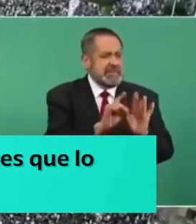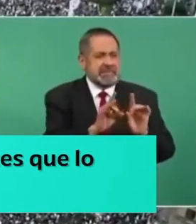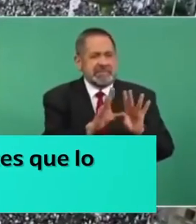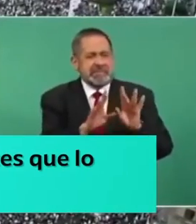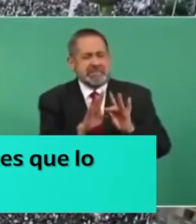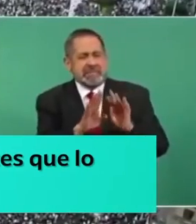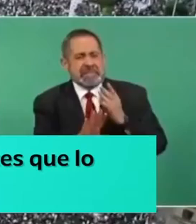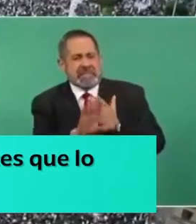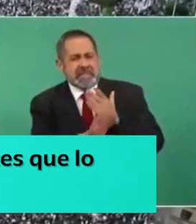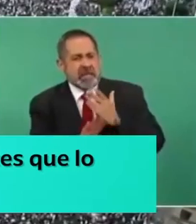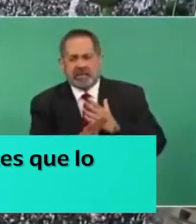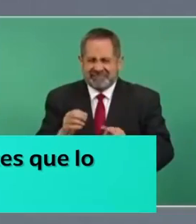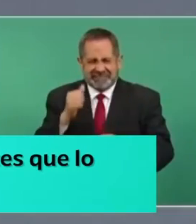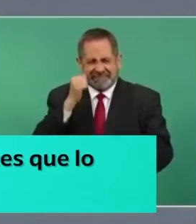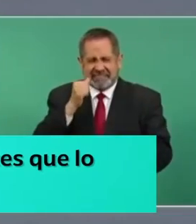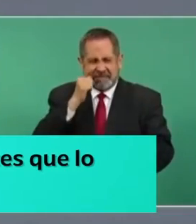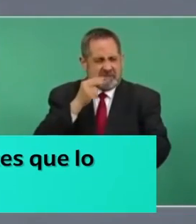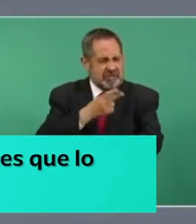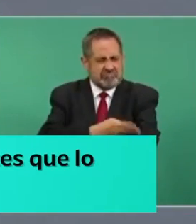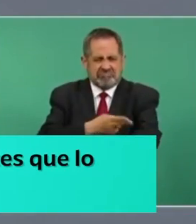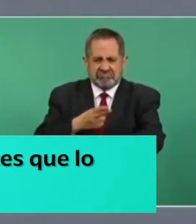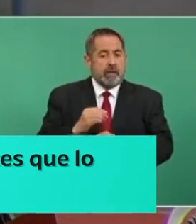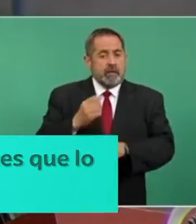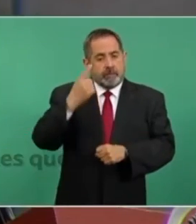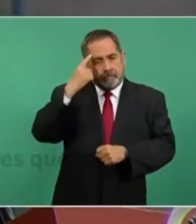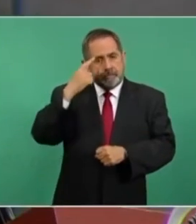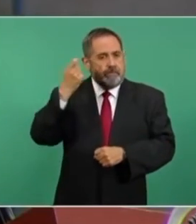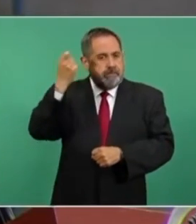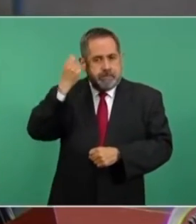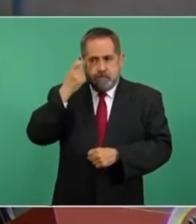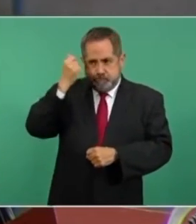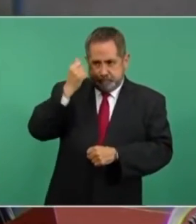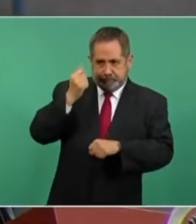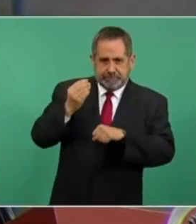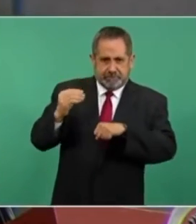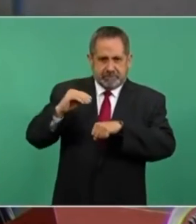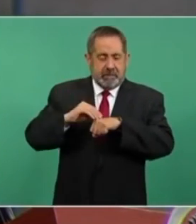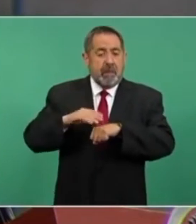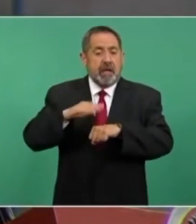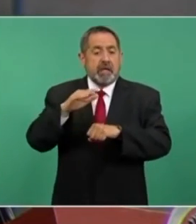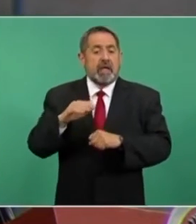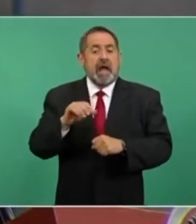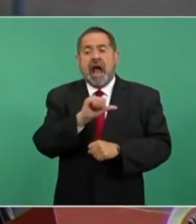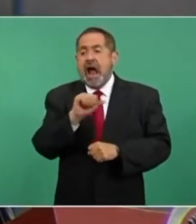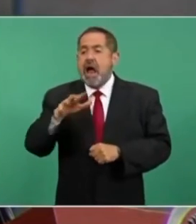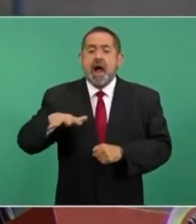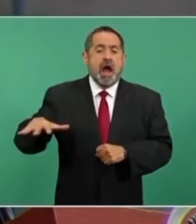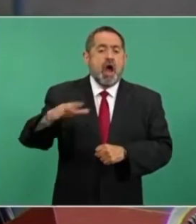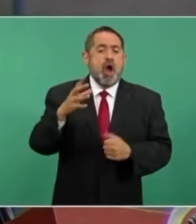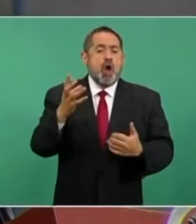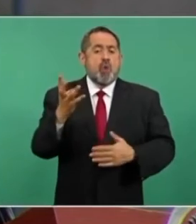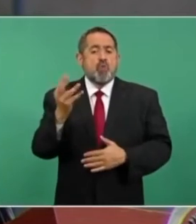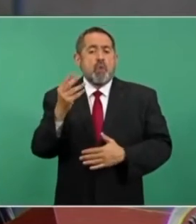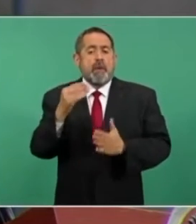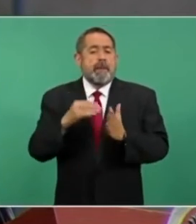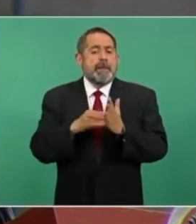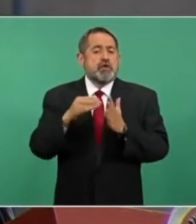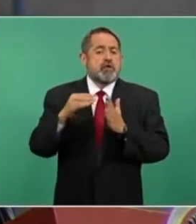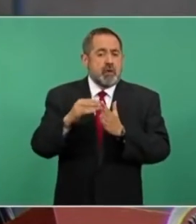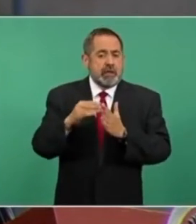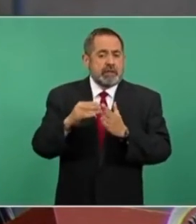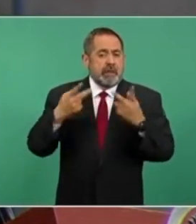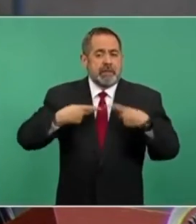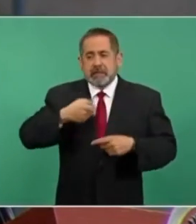Ciudad de México a presenciar el mensaje que dio con motivo de su tercer aniversario al frente del Poder Ejecutivo Federal. El primer